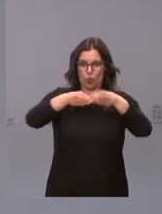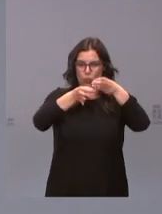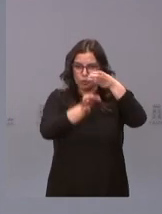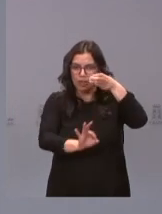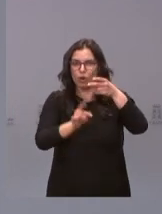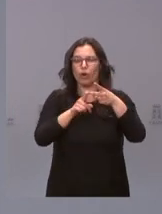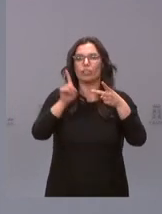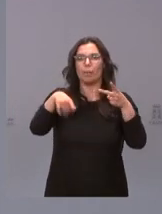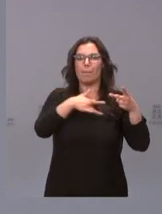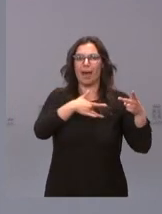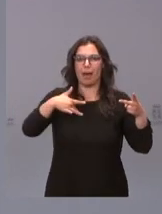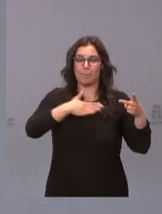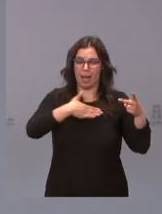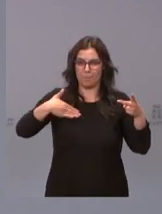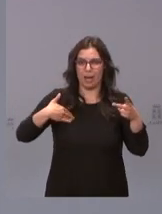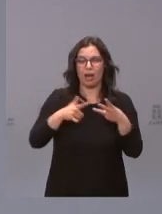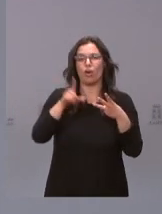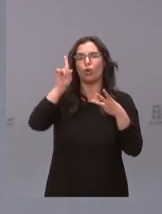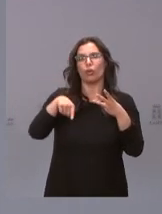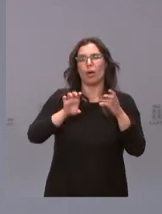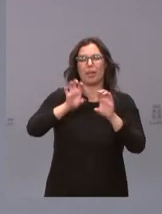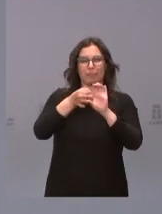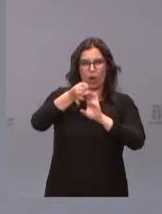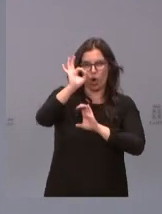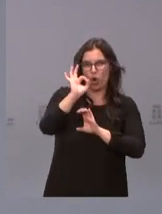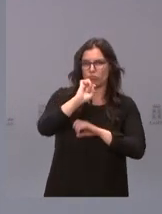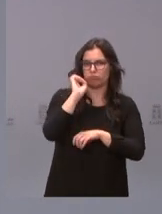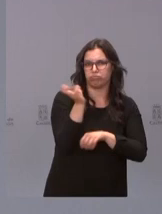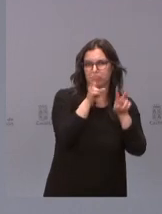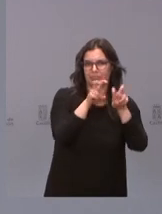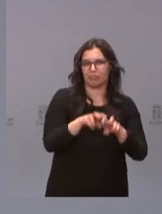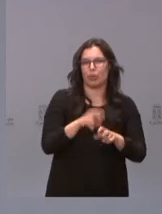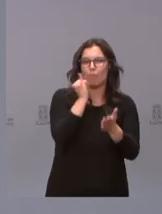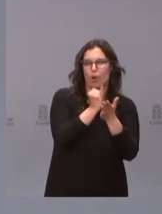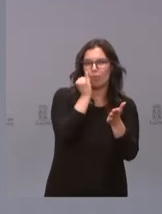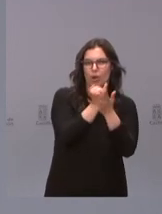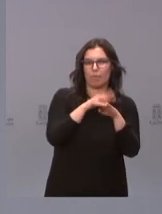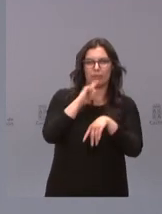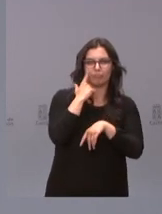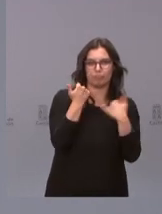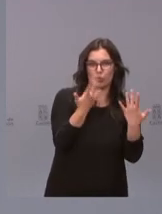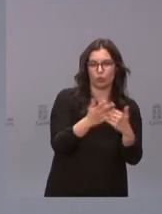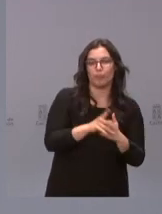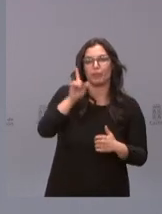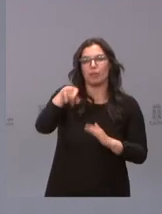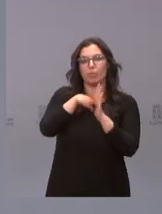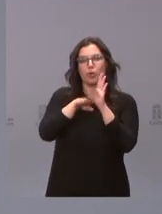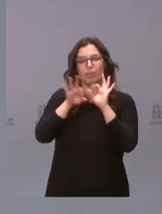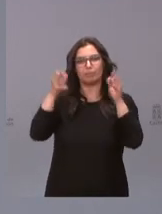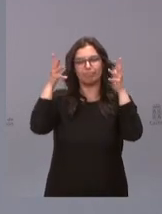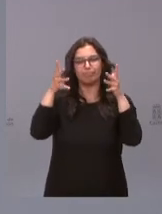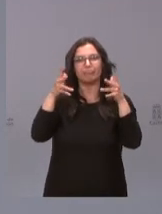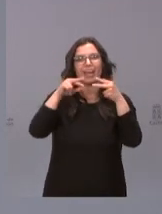mama o el cáncer colorectal. También con programas de consejo genético, por supuesto, con la